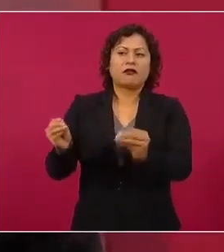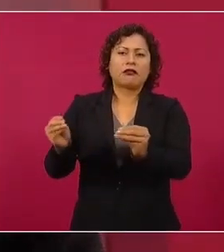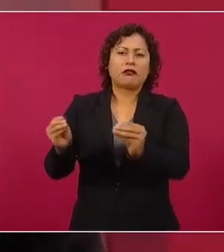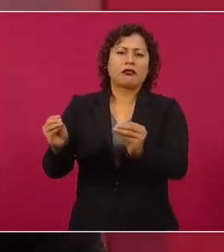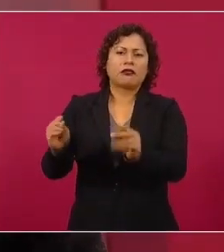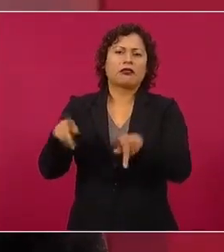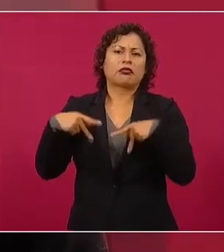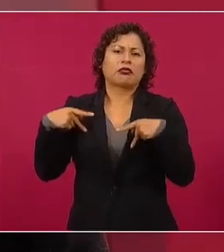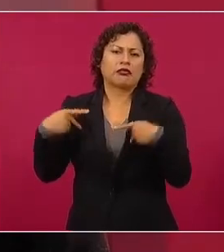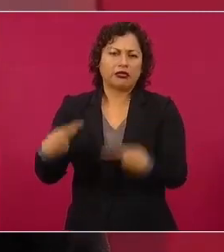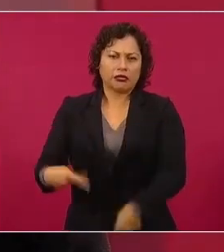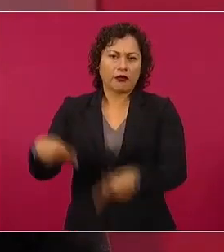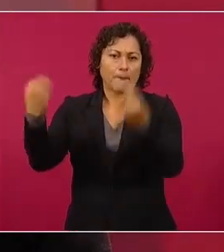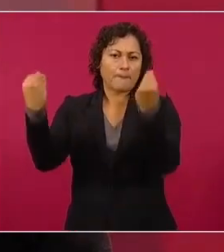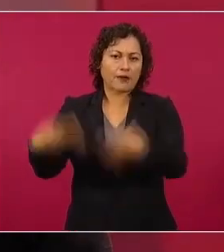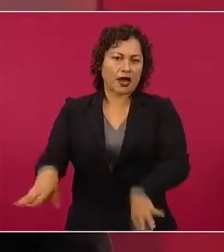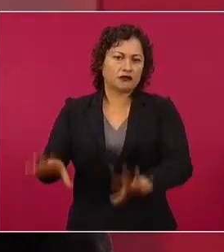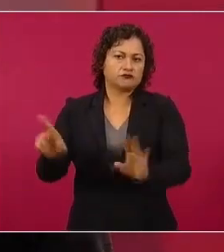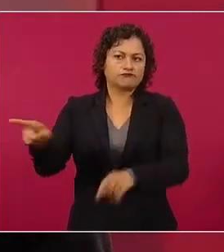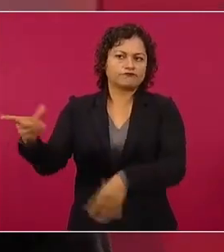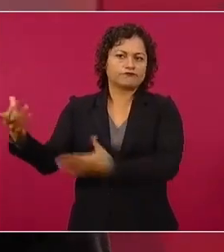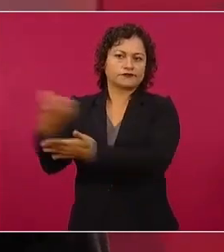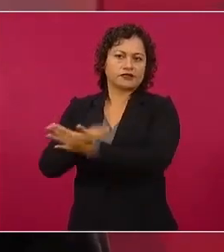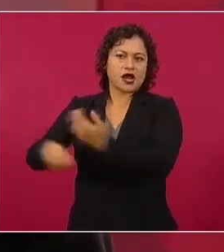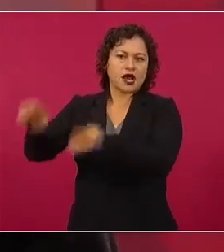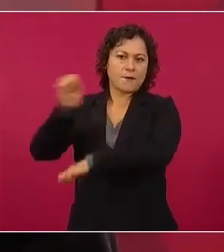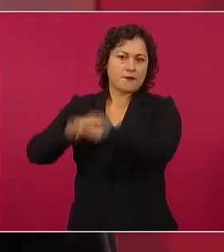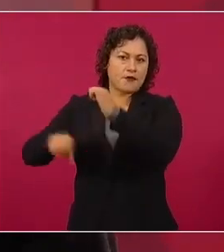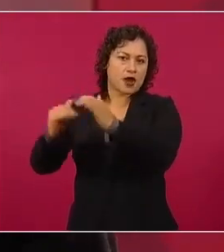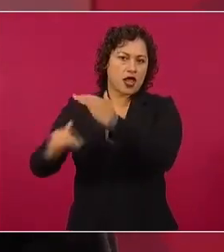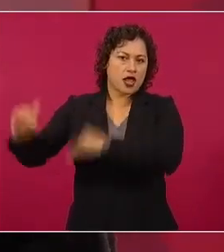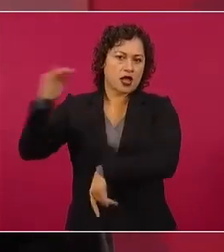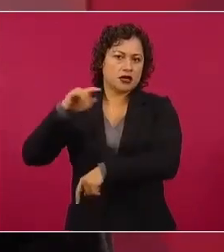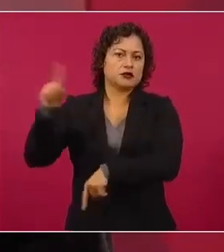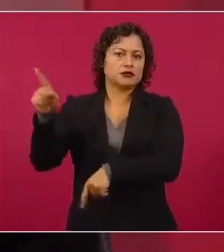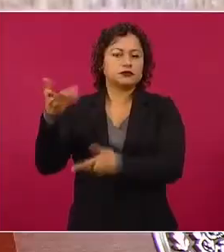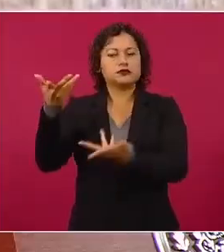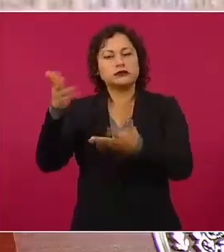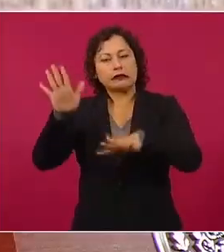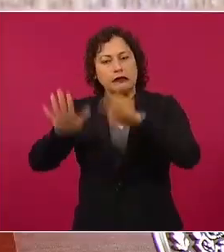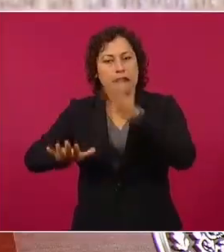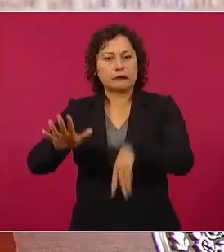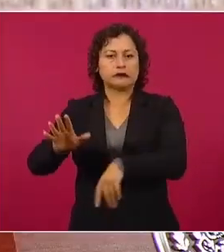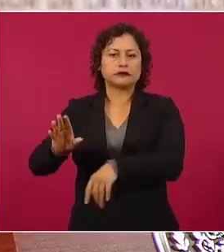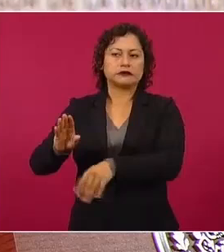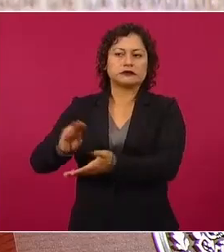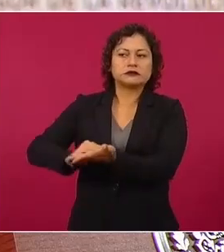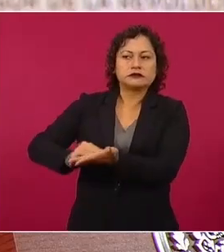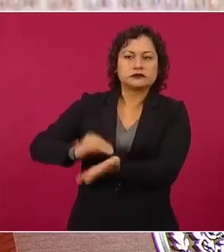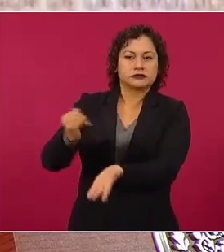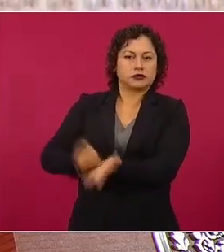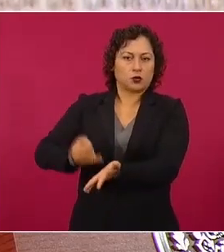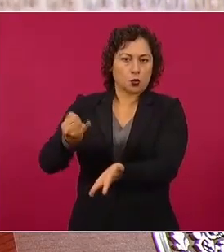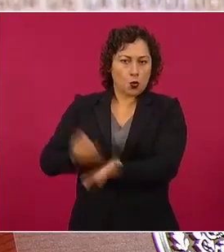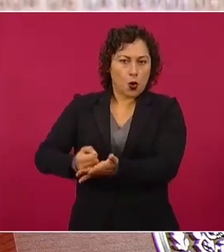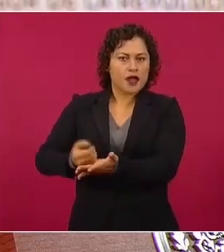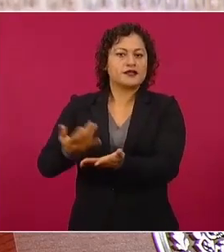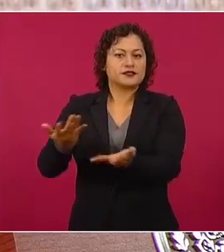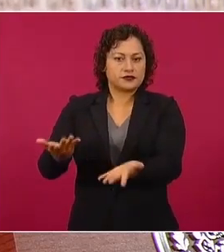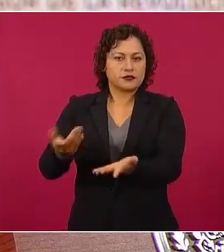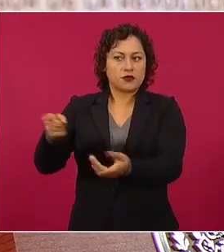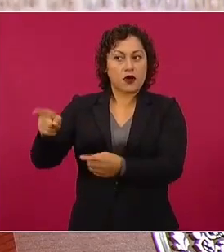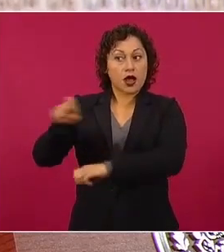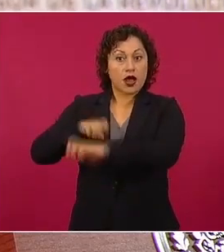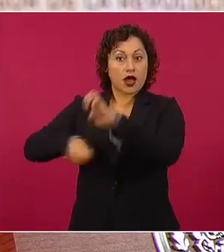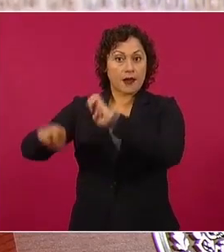y había que condonar impuestos a estas